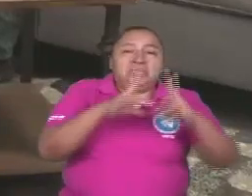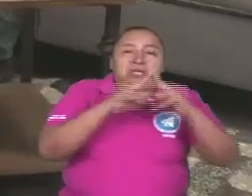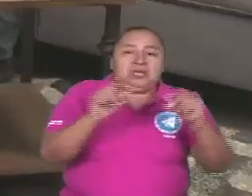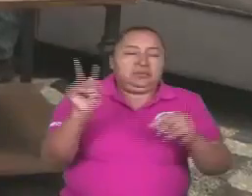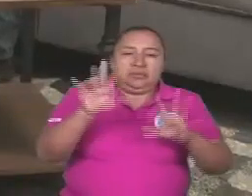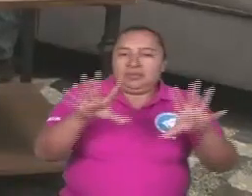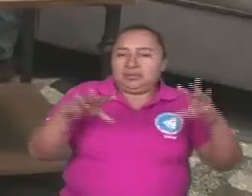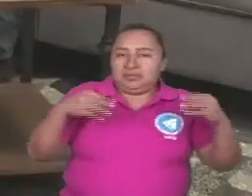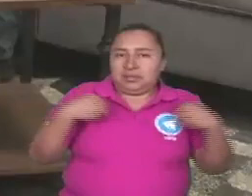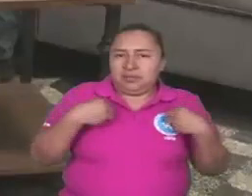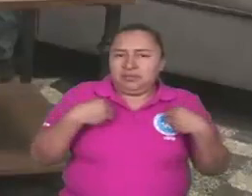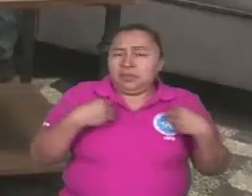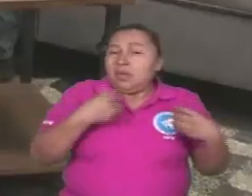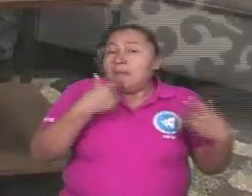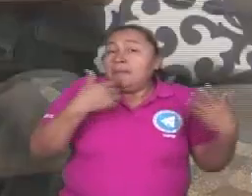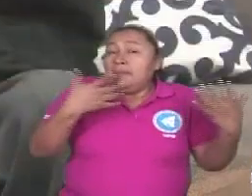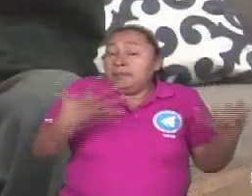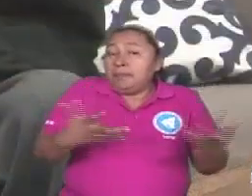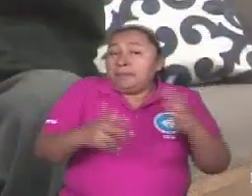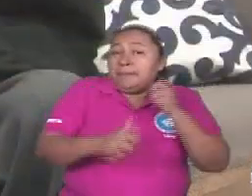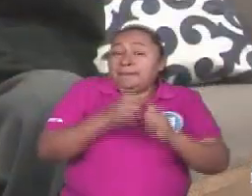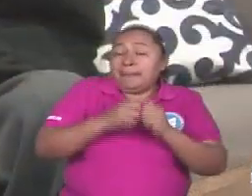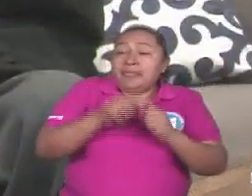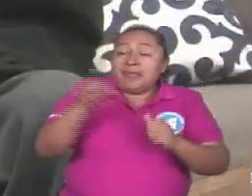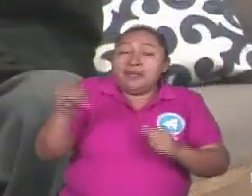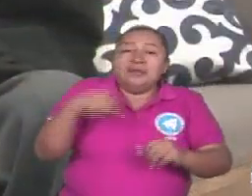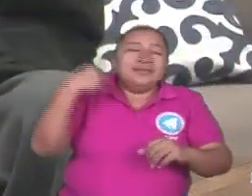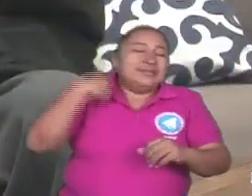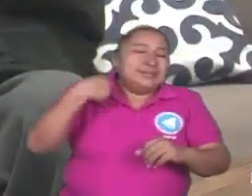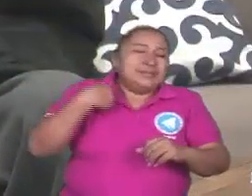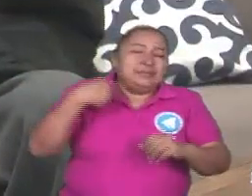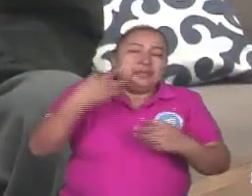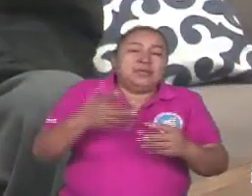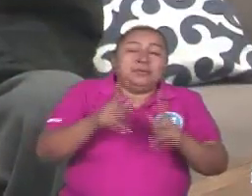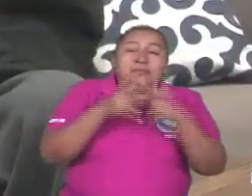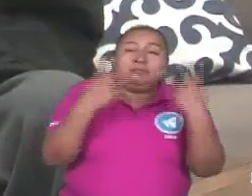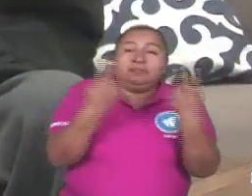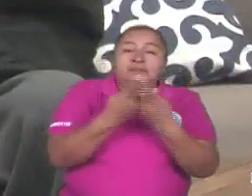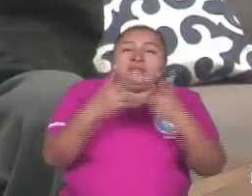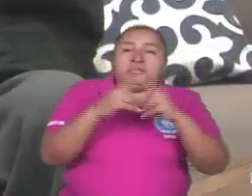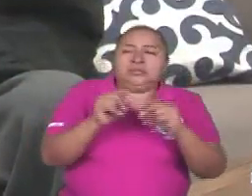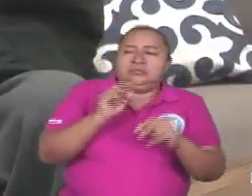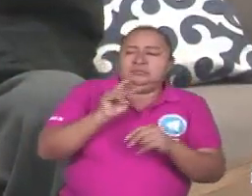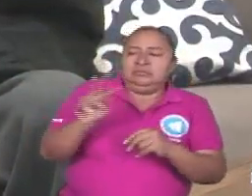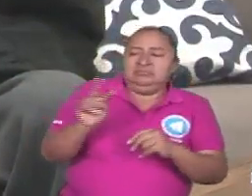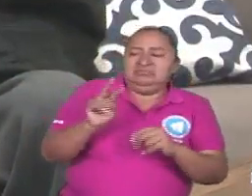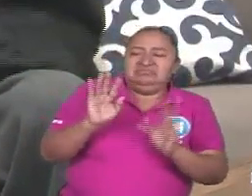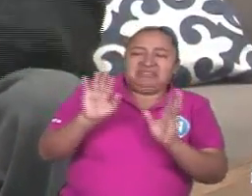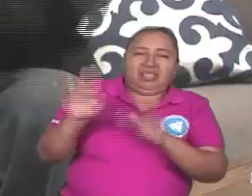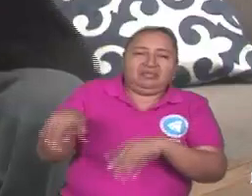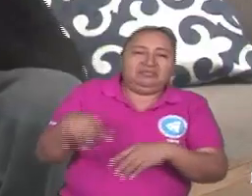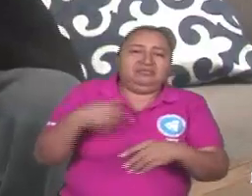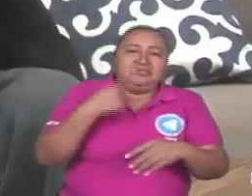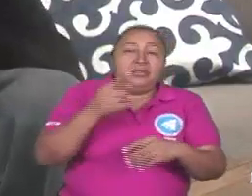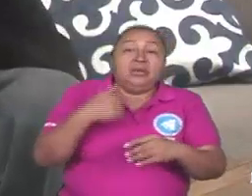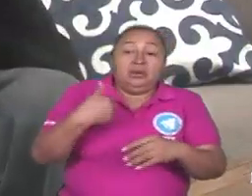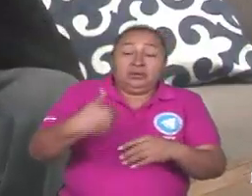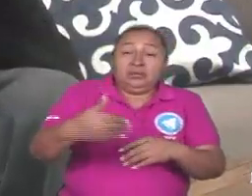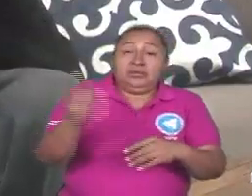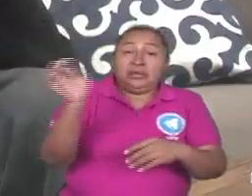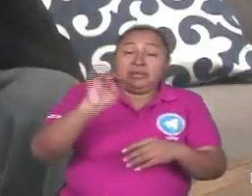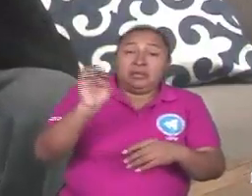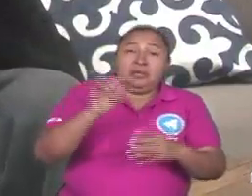reconocerlo. Porque el problema de ellos de fondo es que cada vez el pueblo de Nicaragua los reconoce menos. Cuando en enero